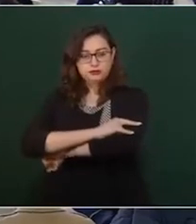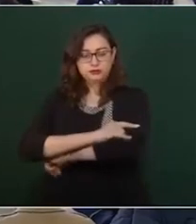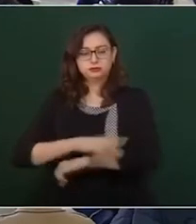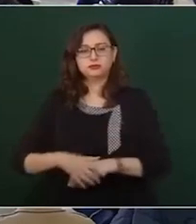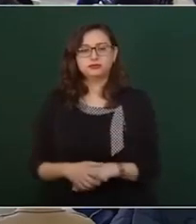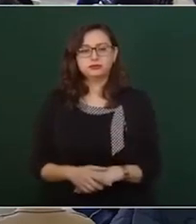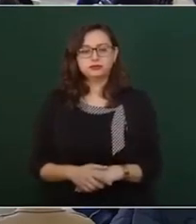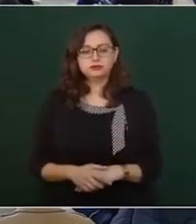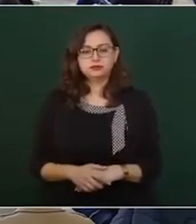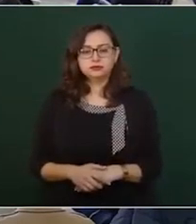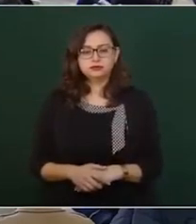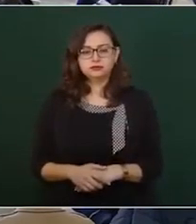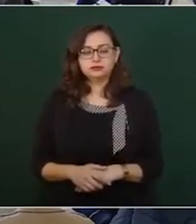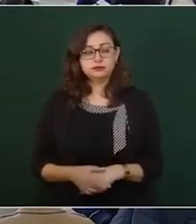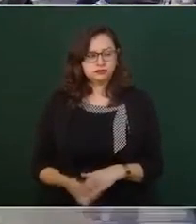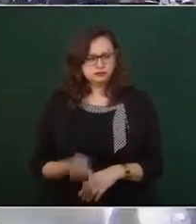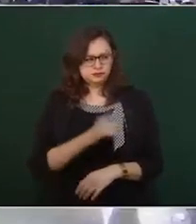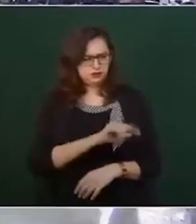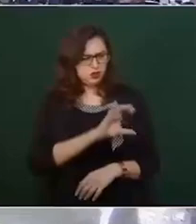A ver si no está Chumel.